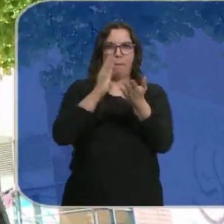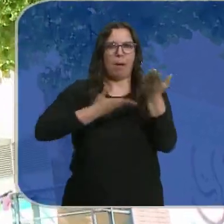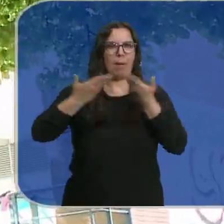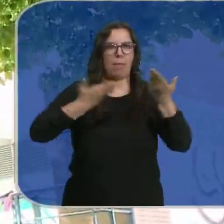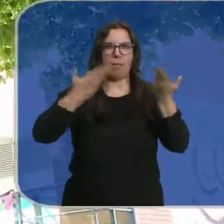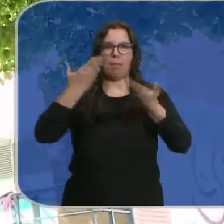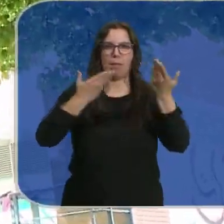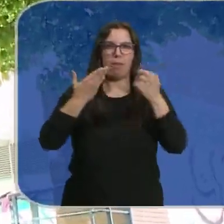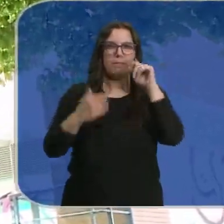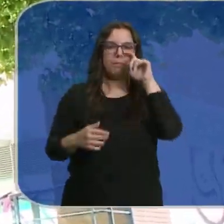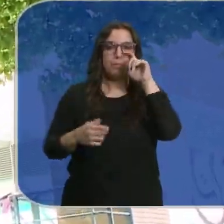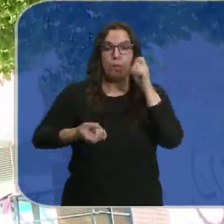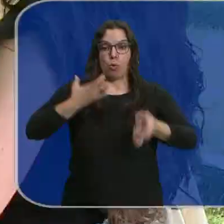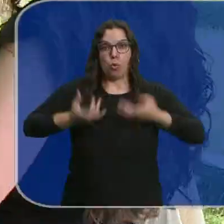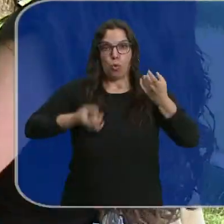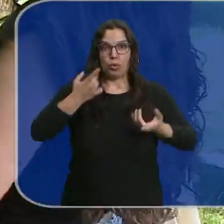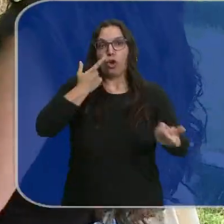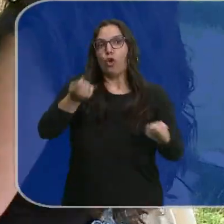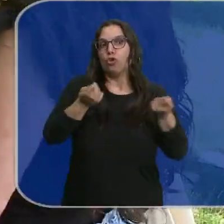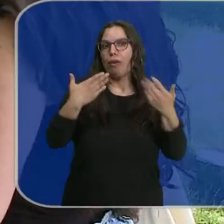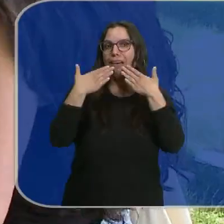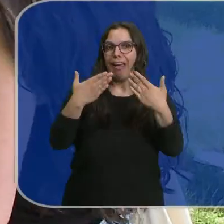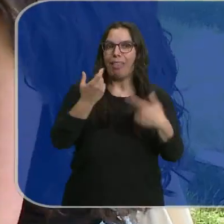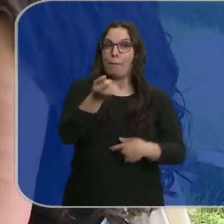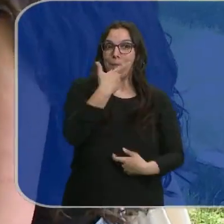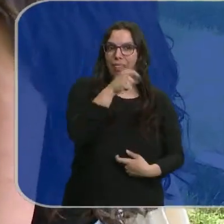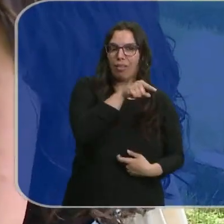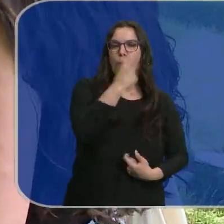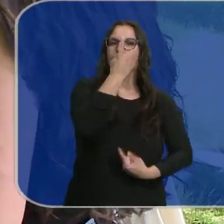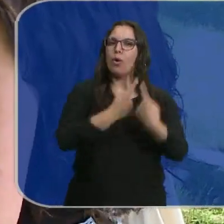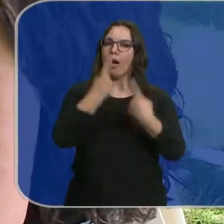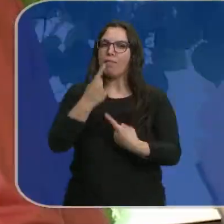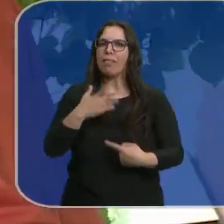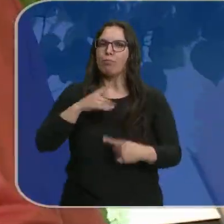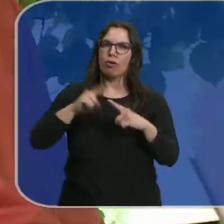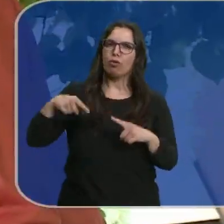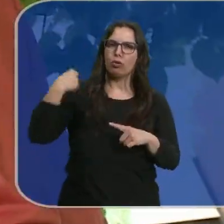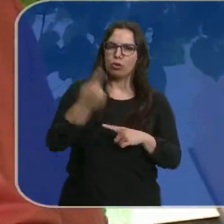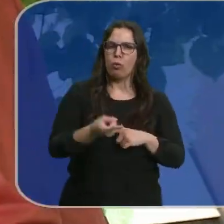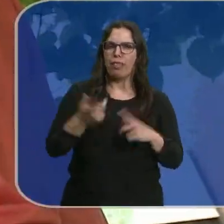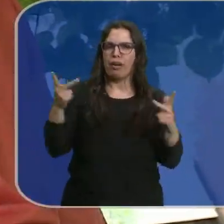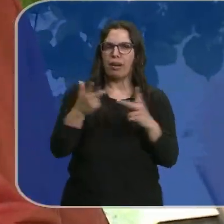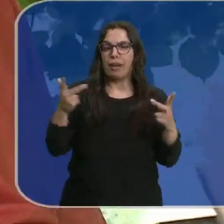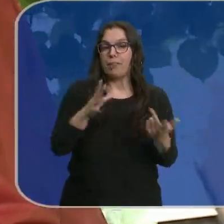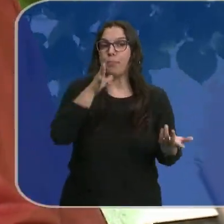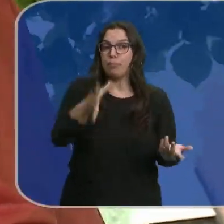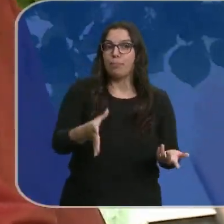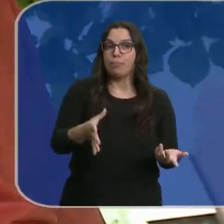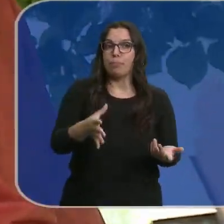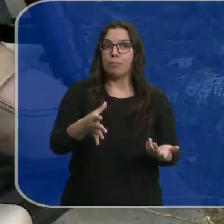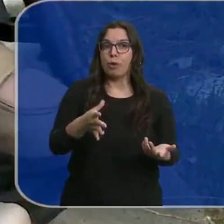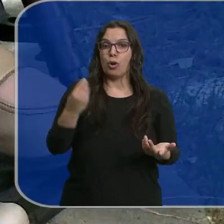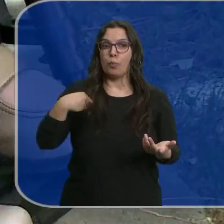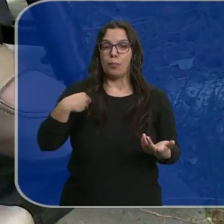se han lastimado bastante. Brotes que se controlan con medicación pero que en ocasiones pueden tener consecuencias muy graves porque es